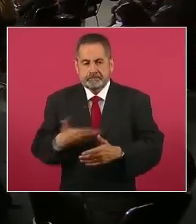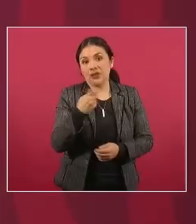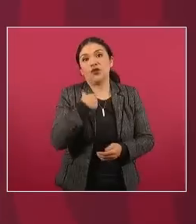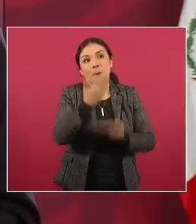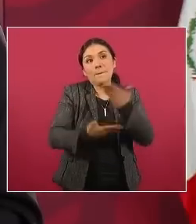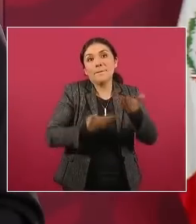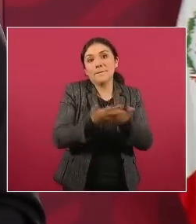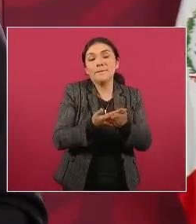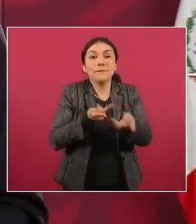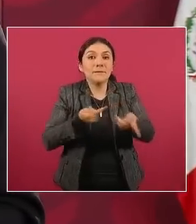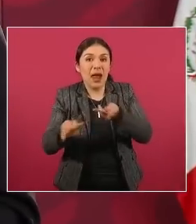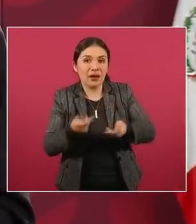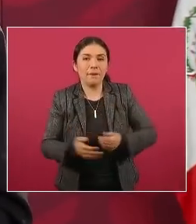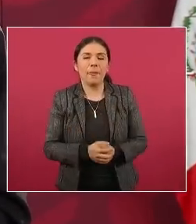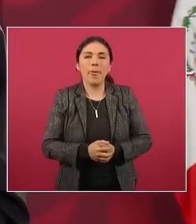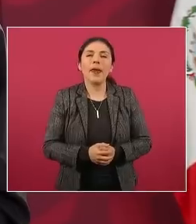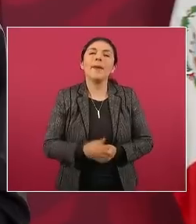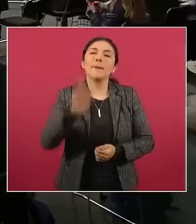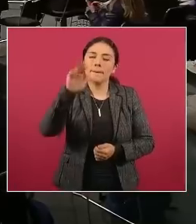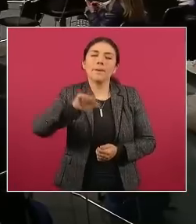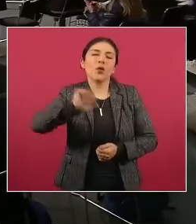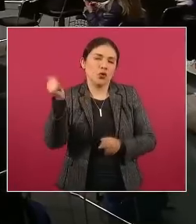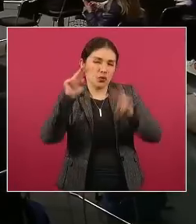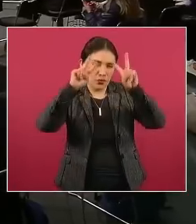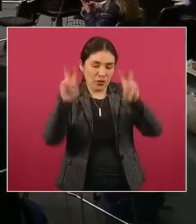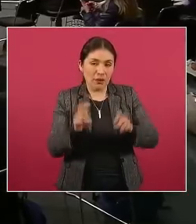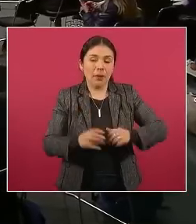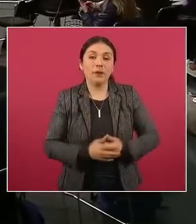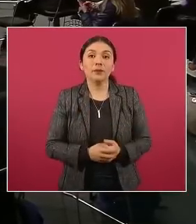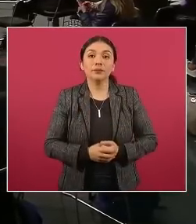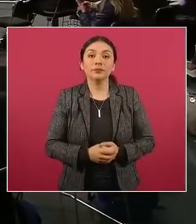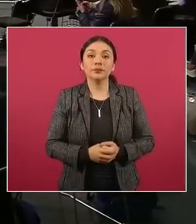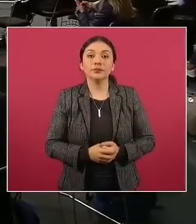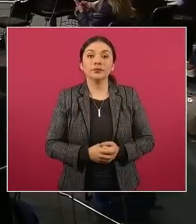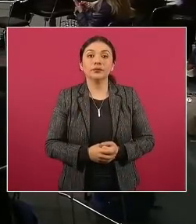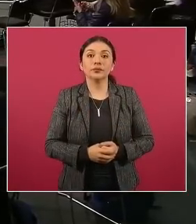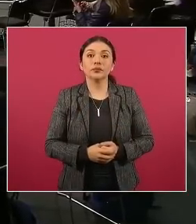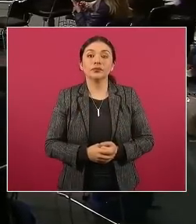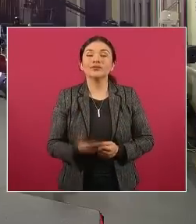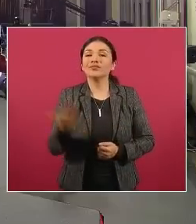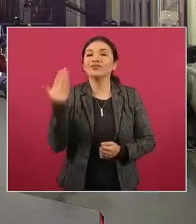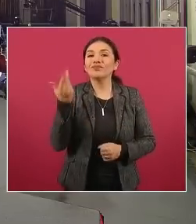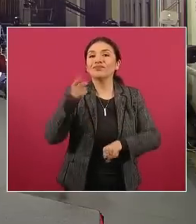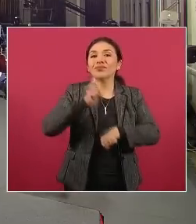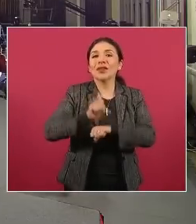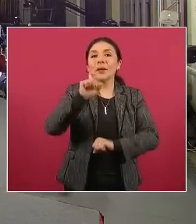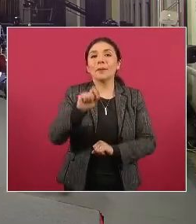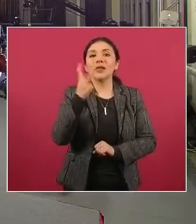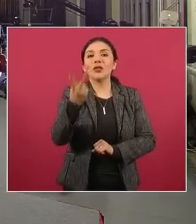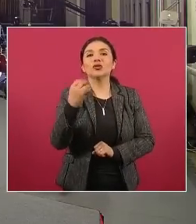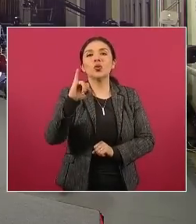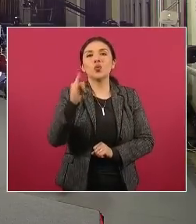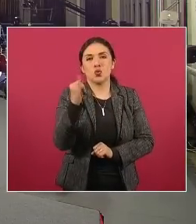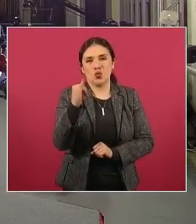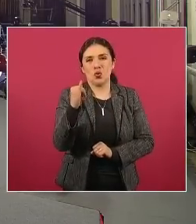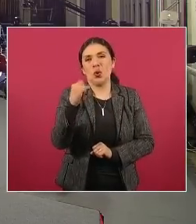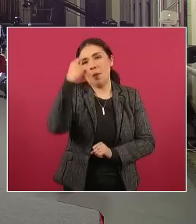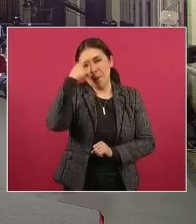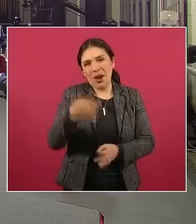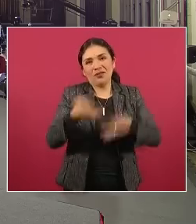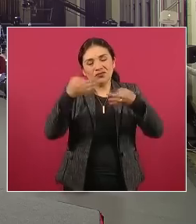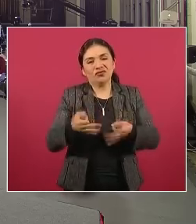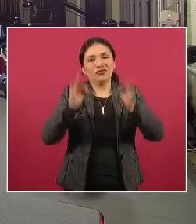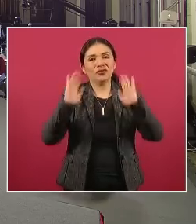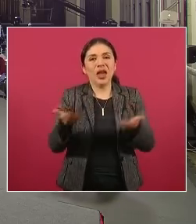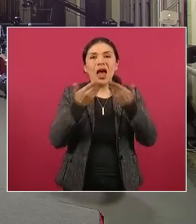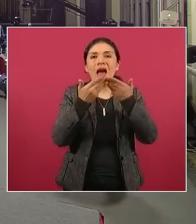toda la pirámide social de México eso es lo más bajo que hay están ahí compartiendo el mismo